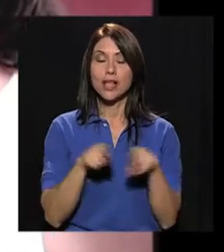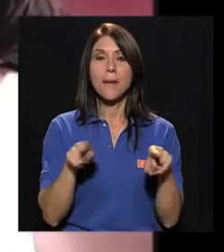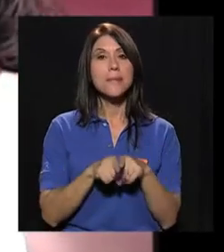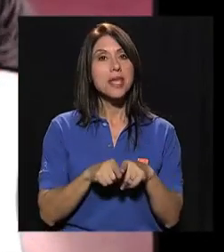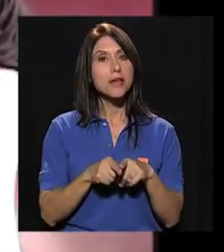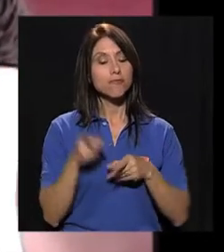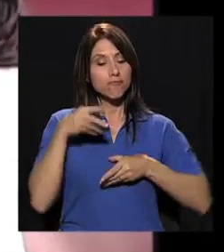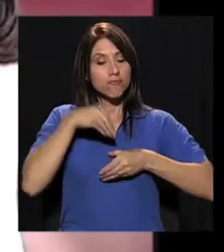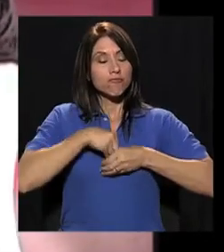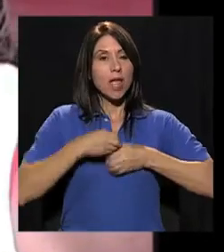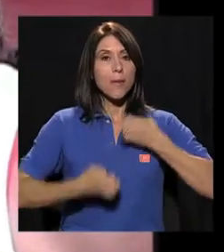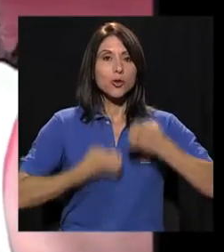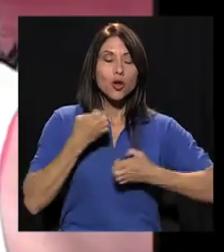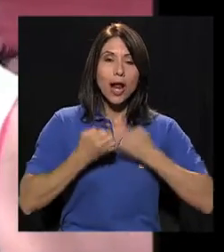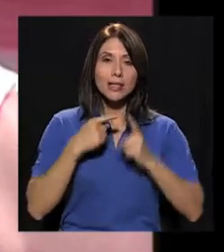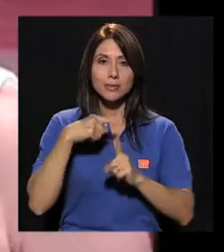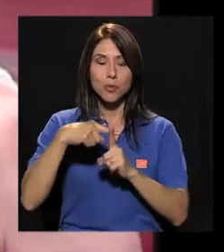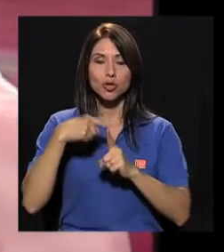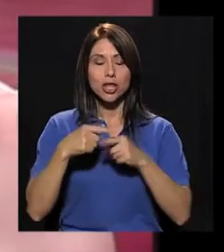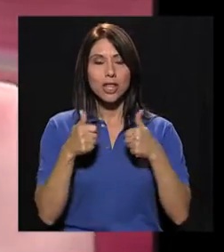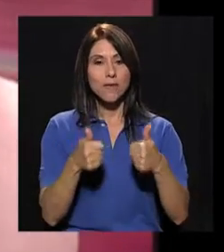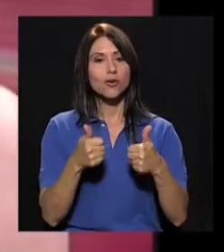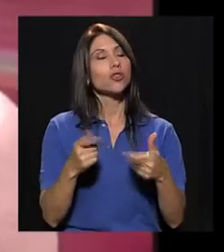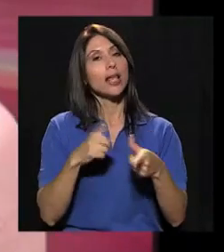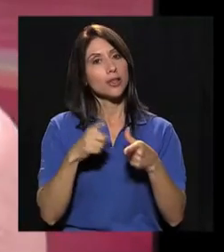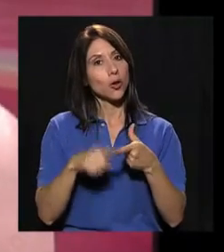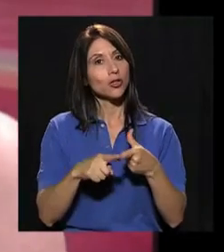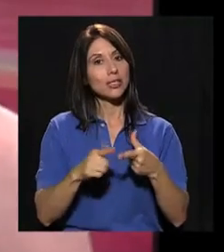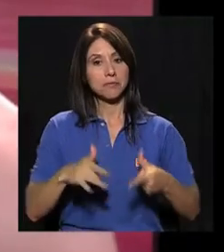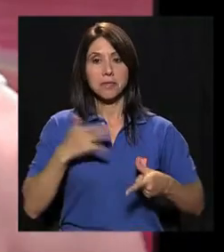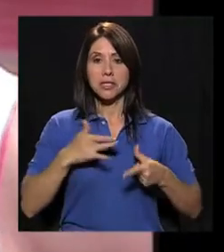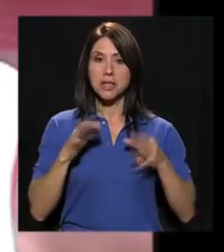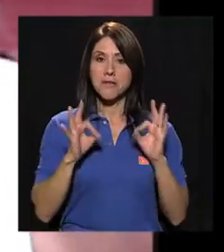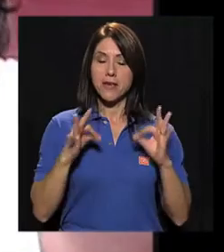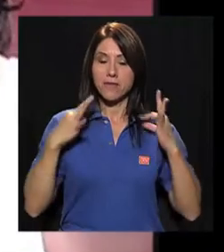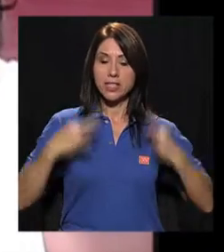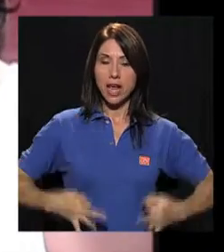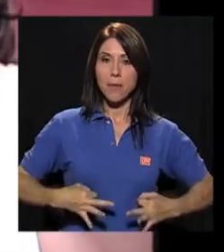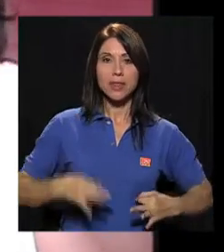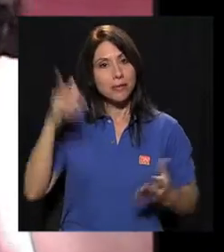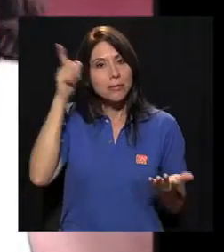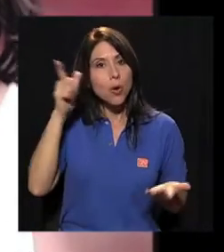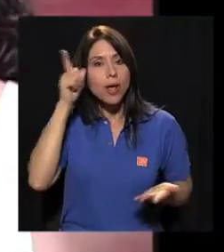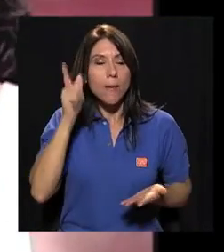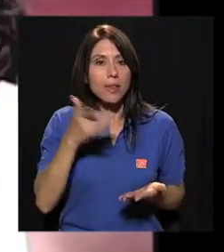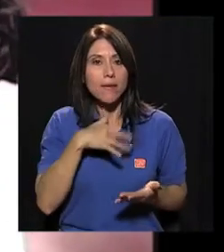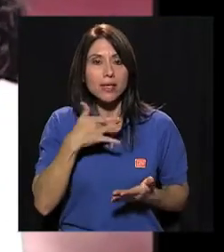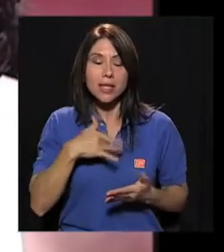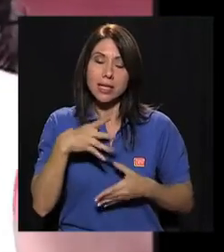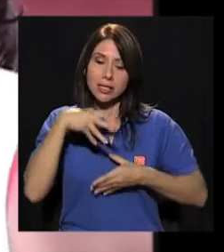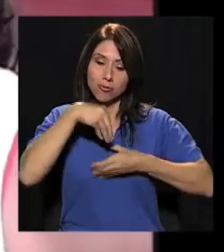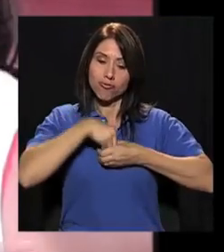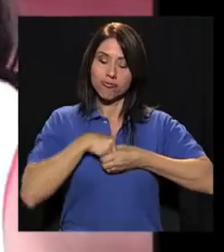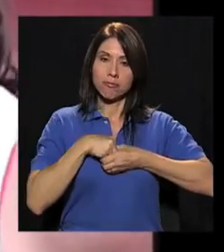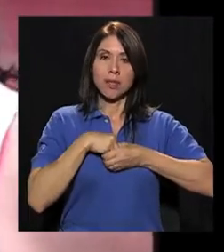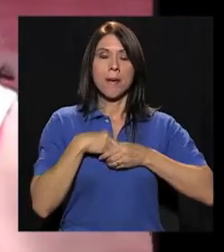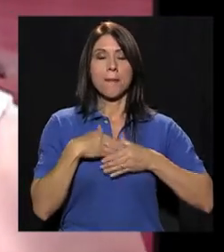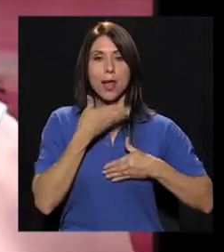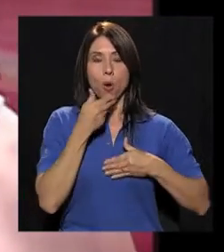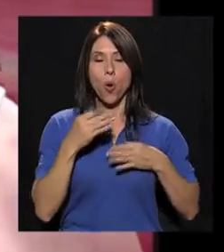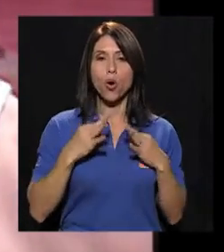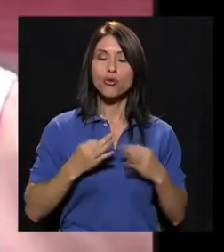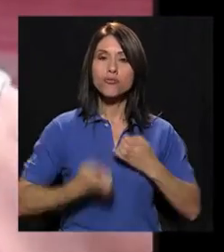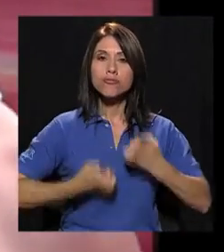provoca también generan estados emocionales positivos. Entonces, al estar bien físicamente, obviamente vas a estar